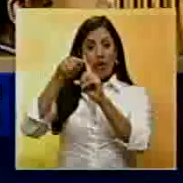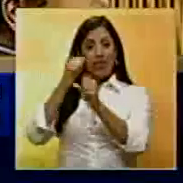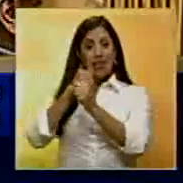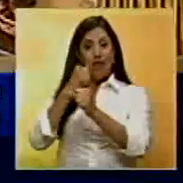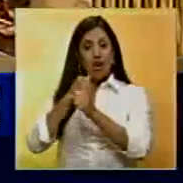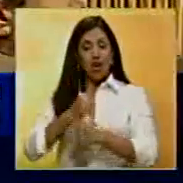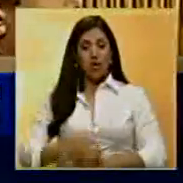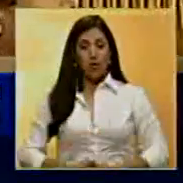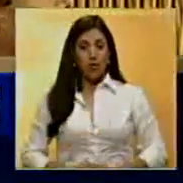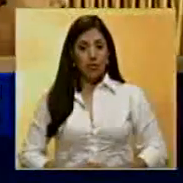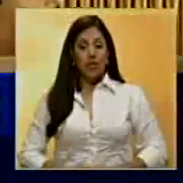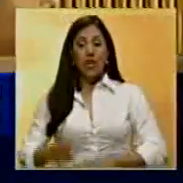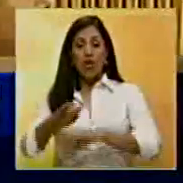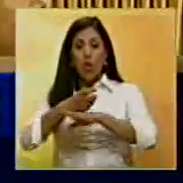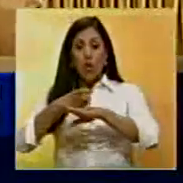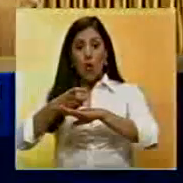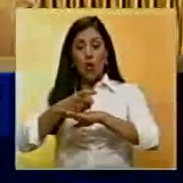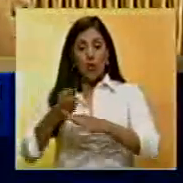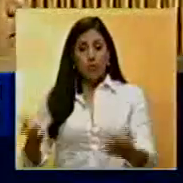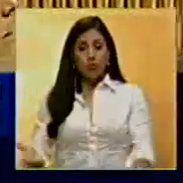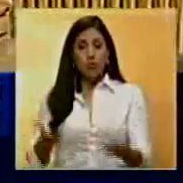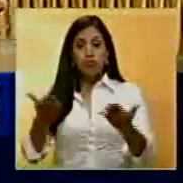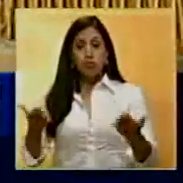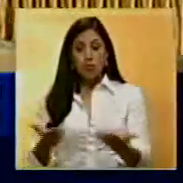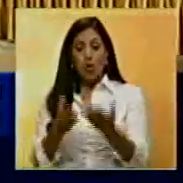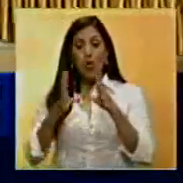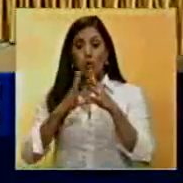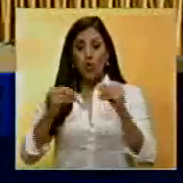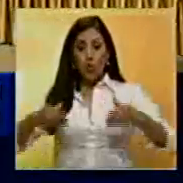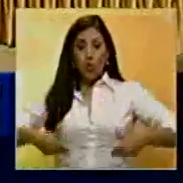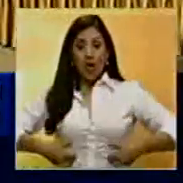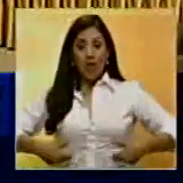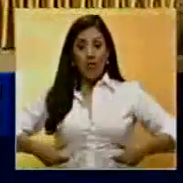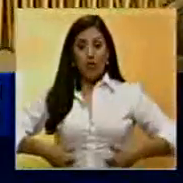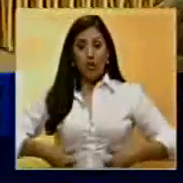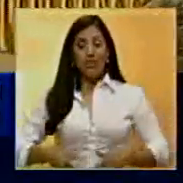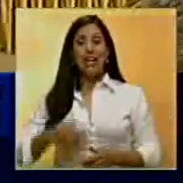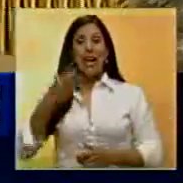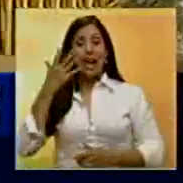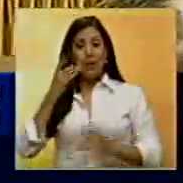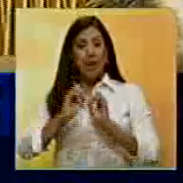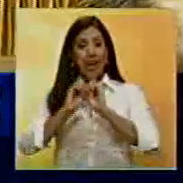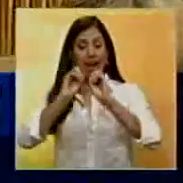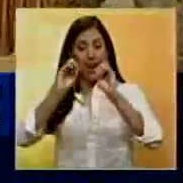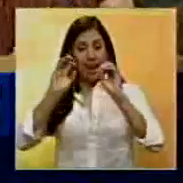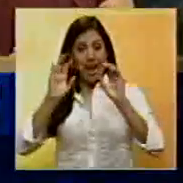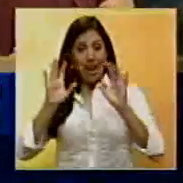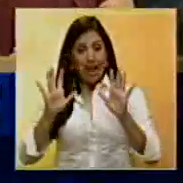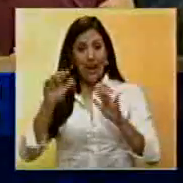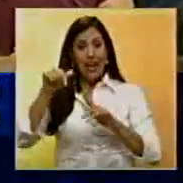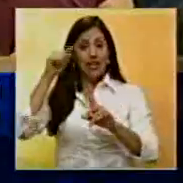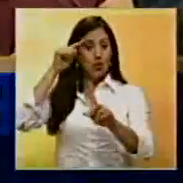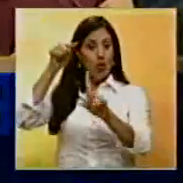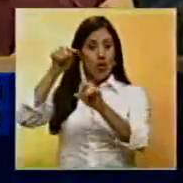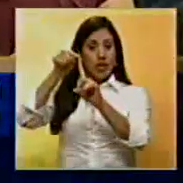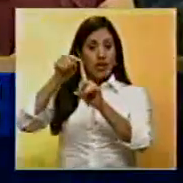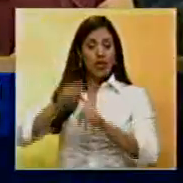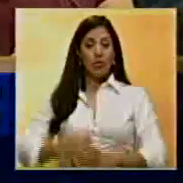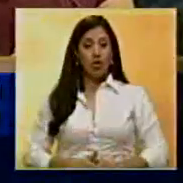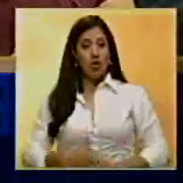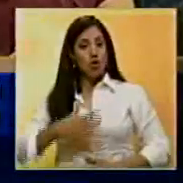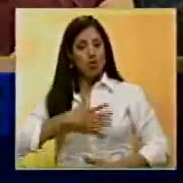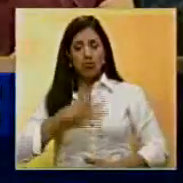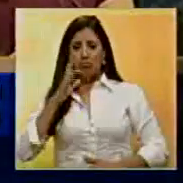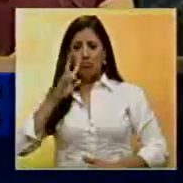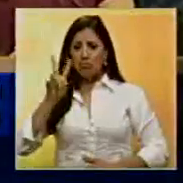propósito, y el gobierno promoviendo con todos sus esfuerzos a que se concrete este objetivo, yo